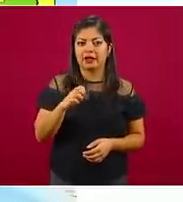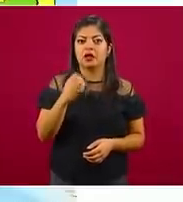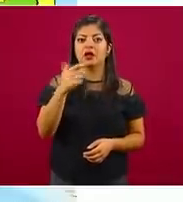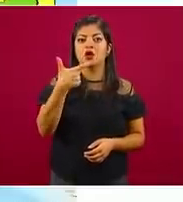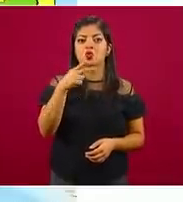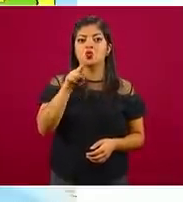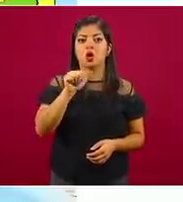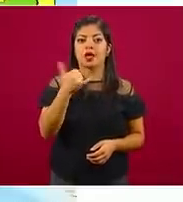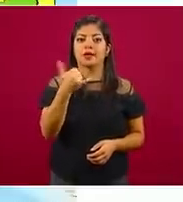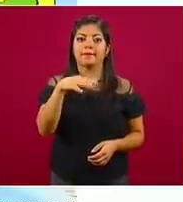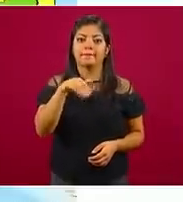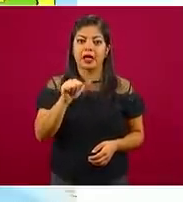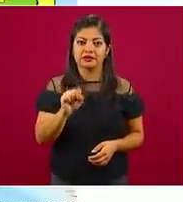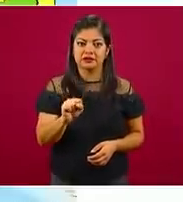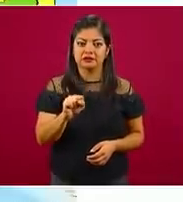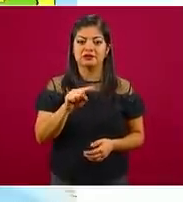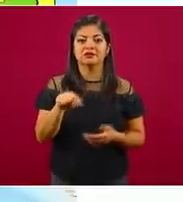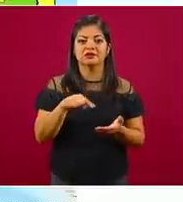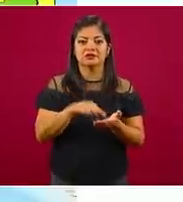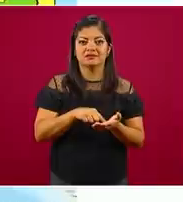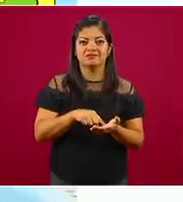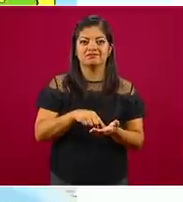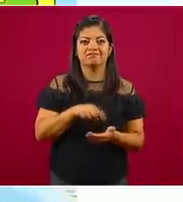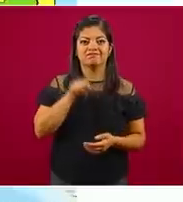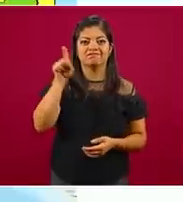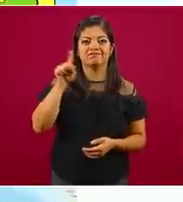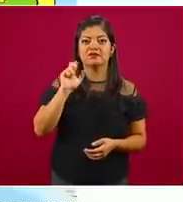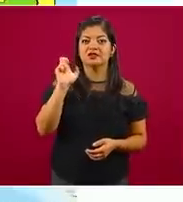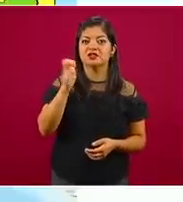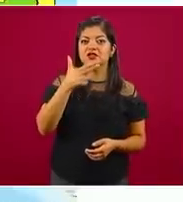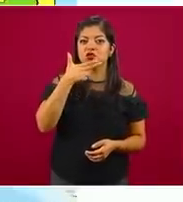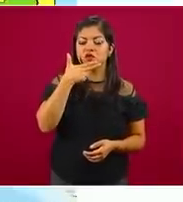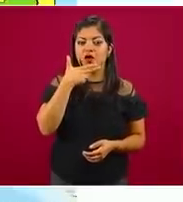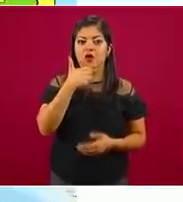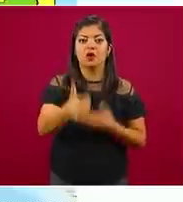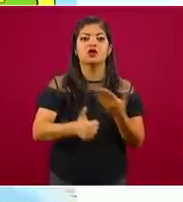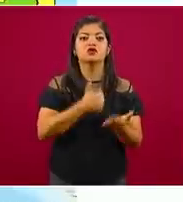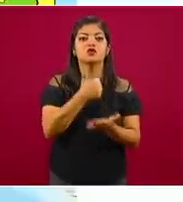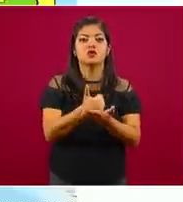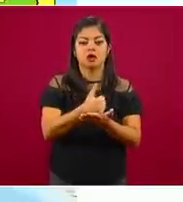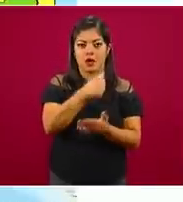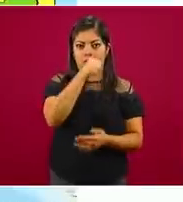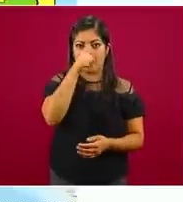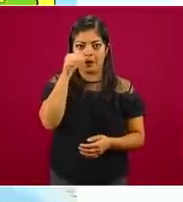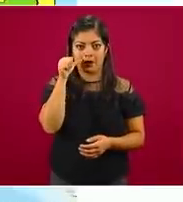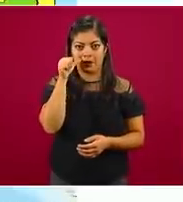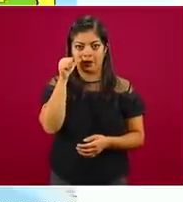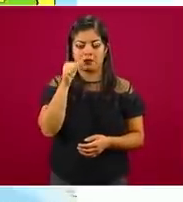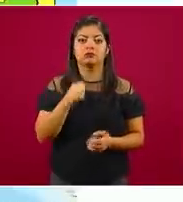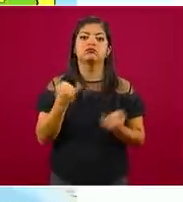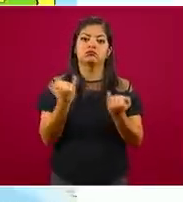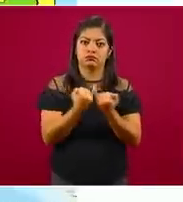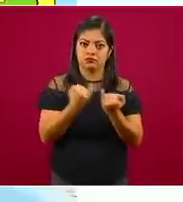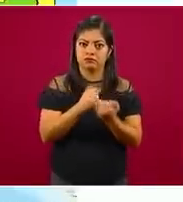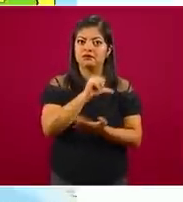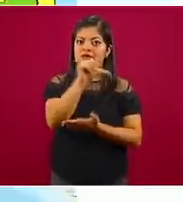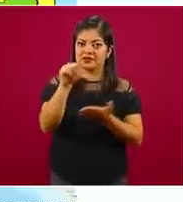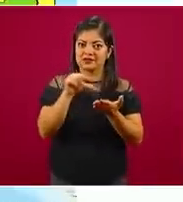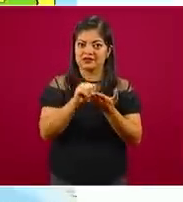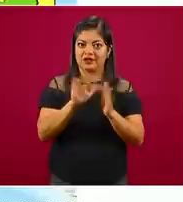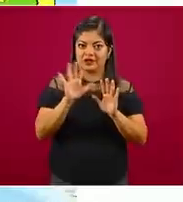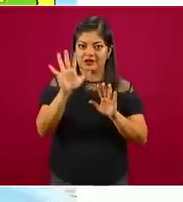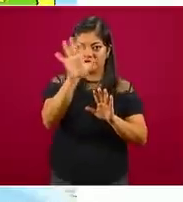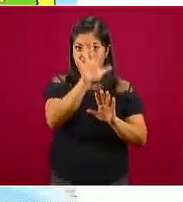Empalme, esta región de la Sierra de Chihuahua, Ciudad Juárez. Por supuesto, acá en el centro del país,